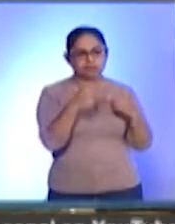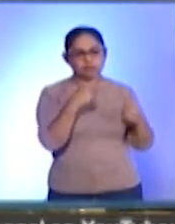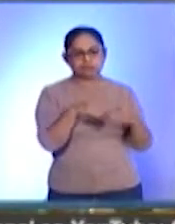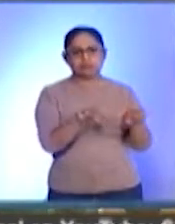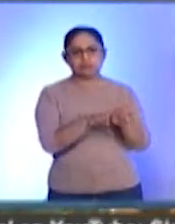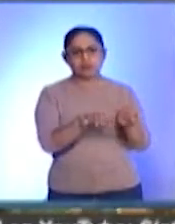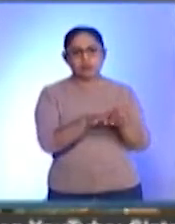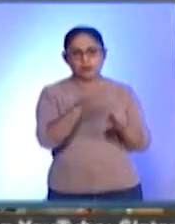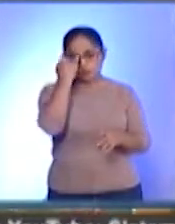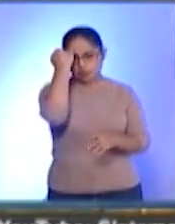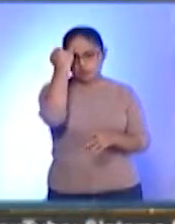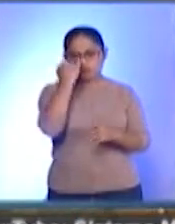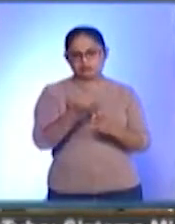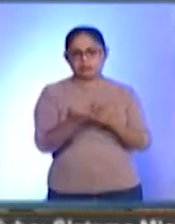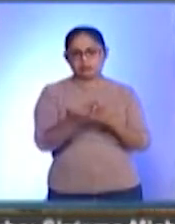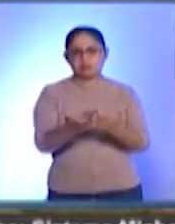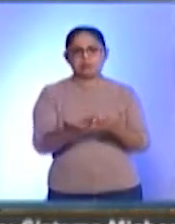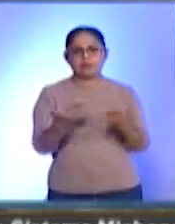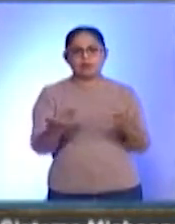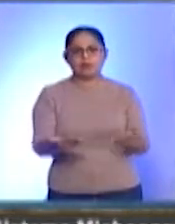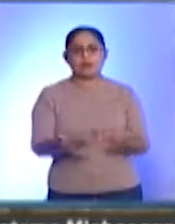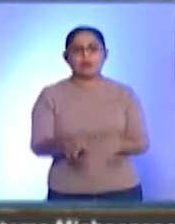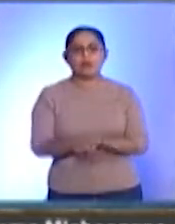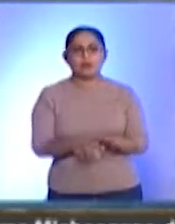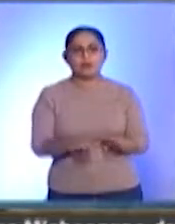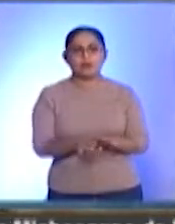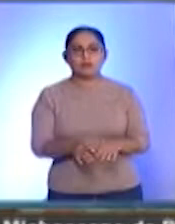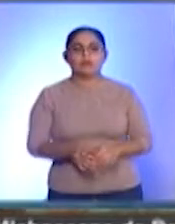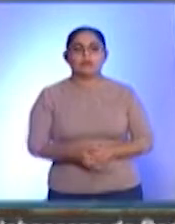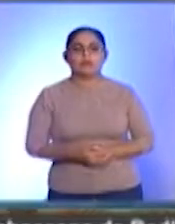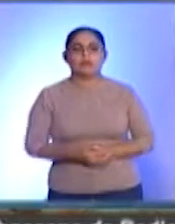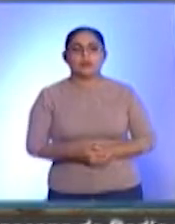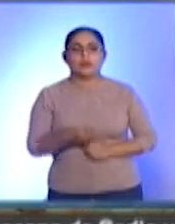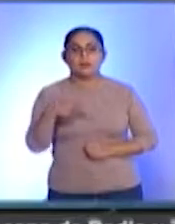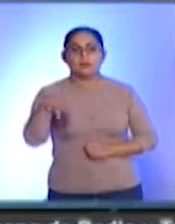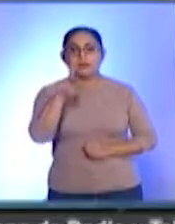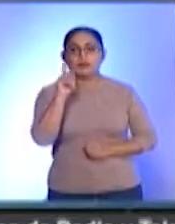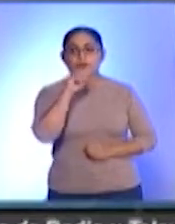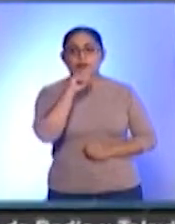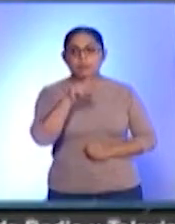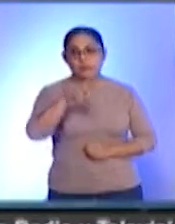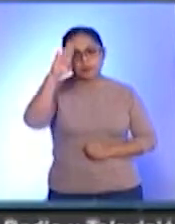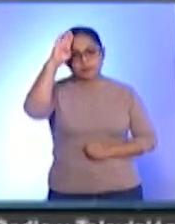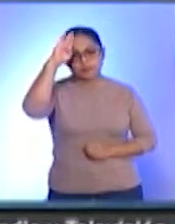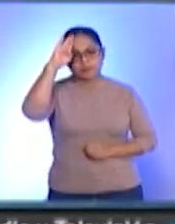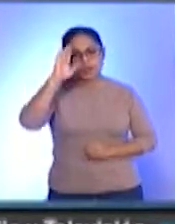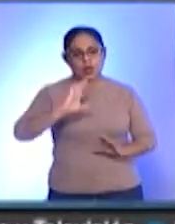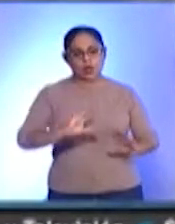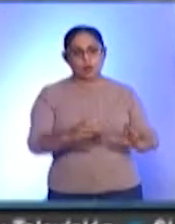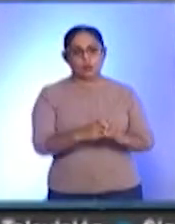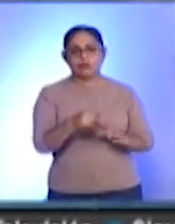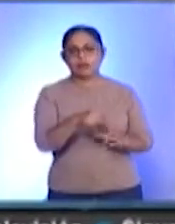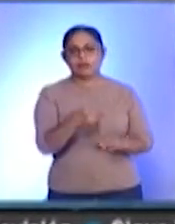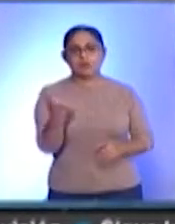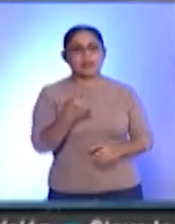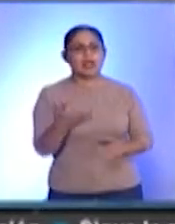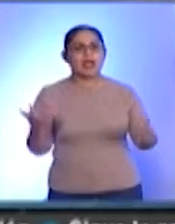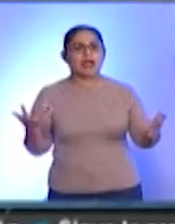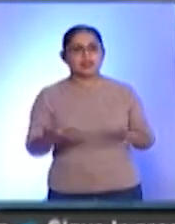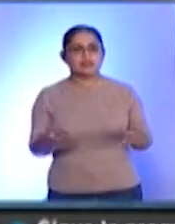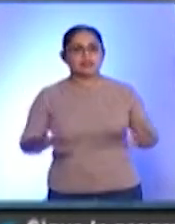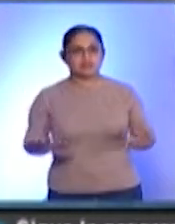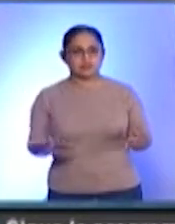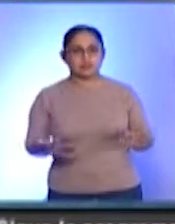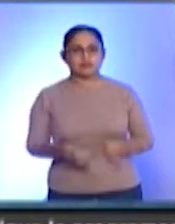iniciativas de algunas empresas inmobiliarias, pero también reflexionar desde la comunidad qué estamos haciendo con nuestro territorio